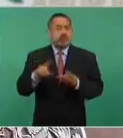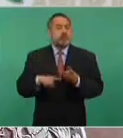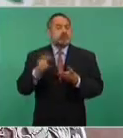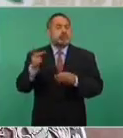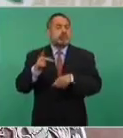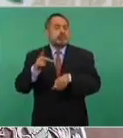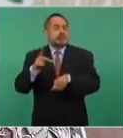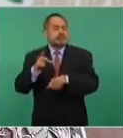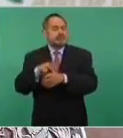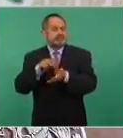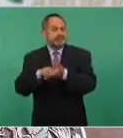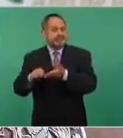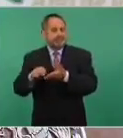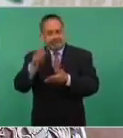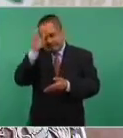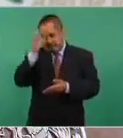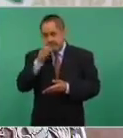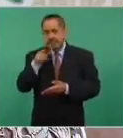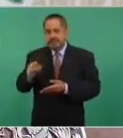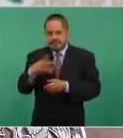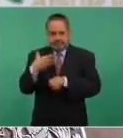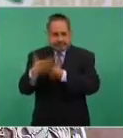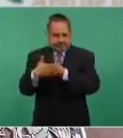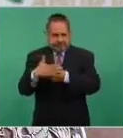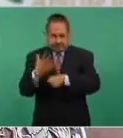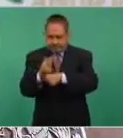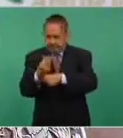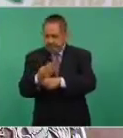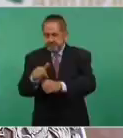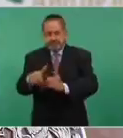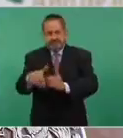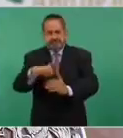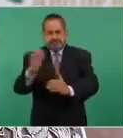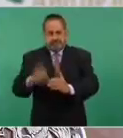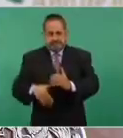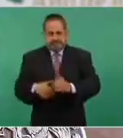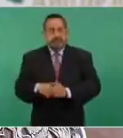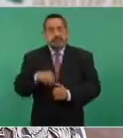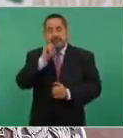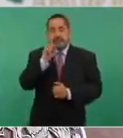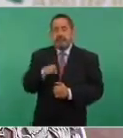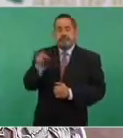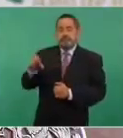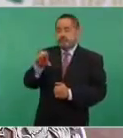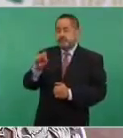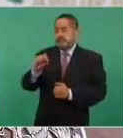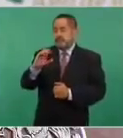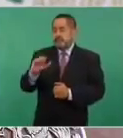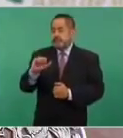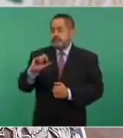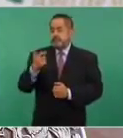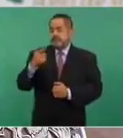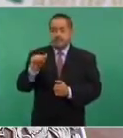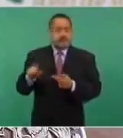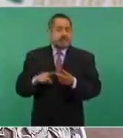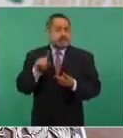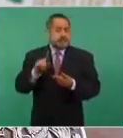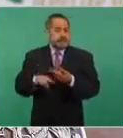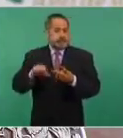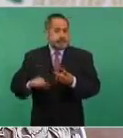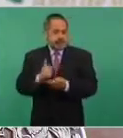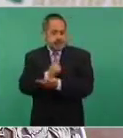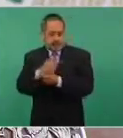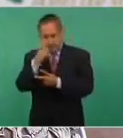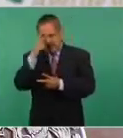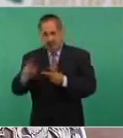Y además, ya se están construyendo los centros en Escárcega, Campeche, en la Magdalena, Contreras,